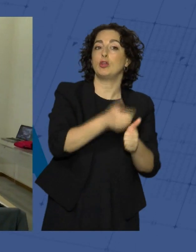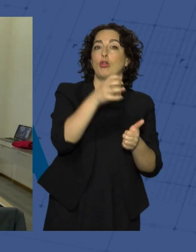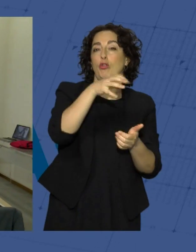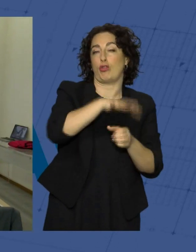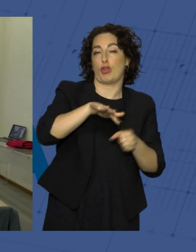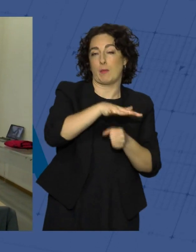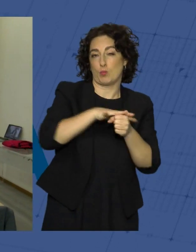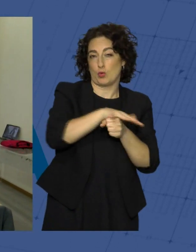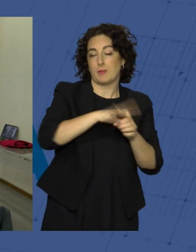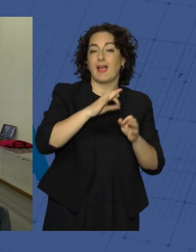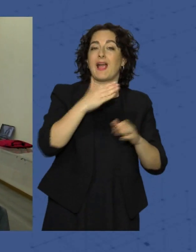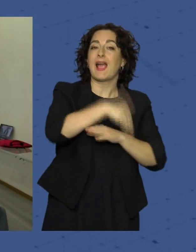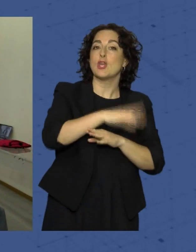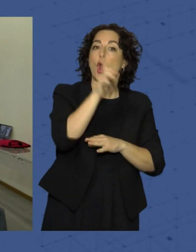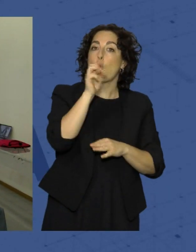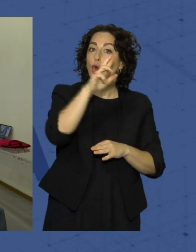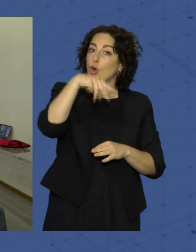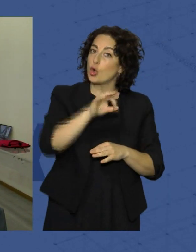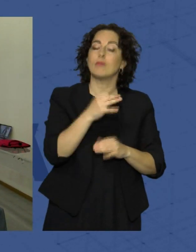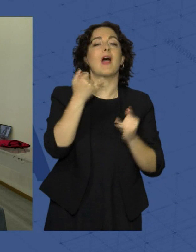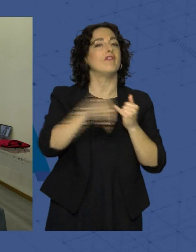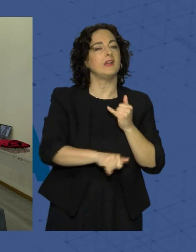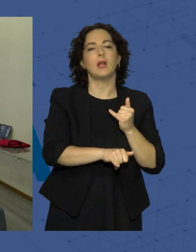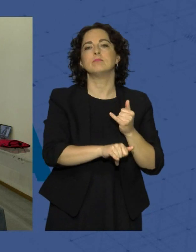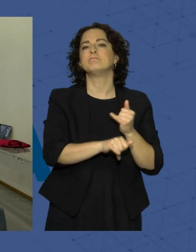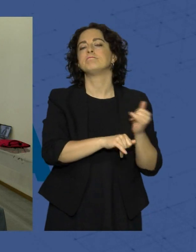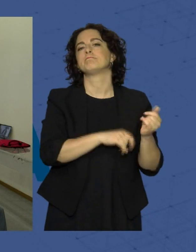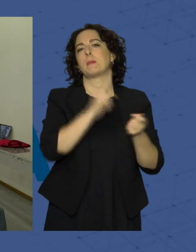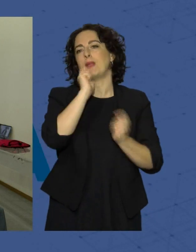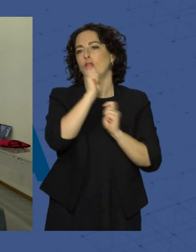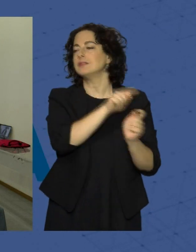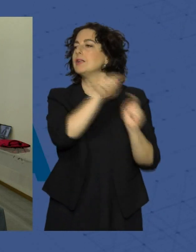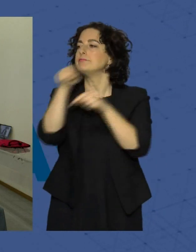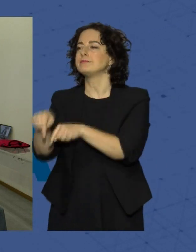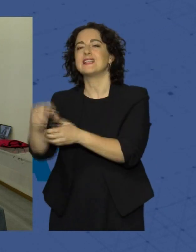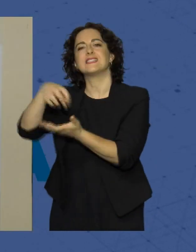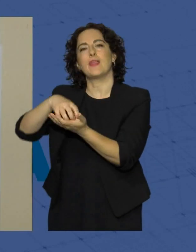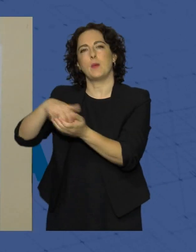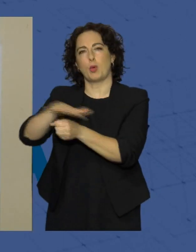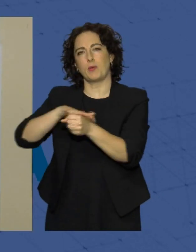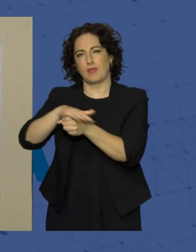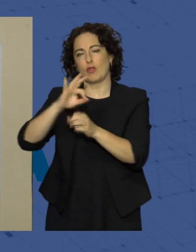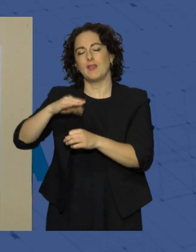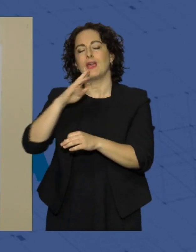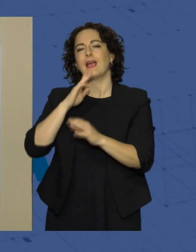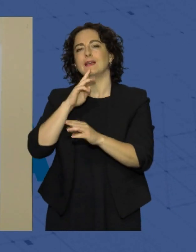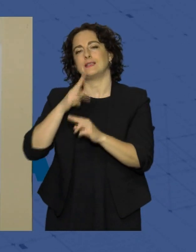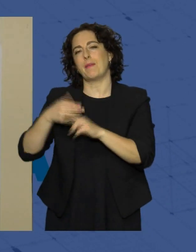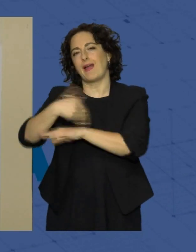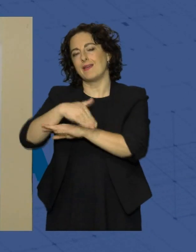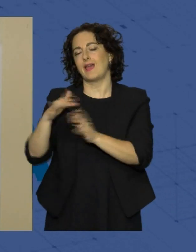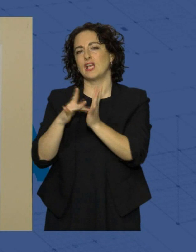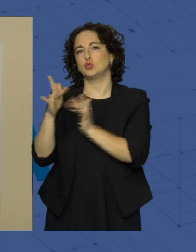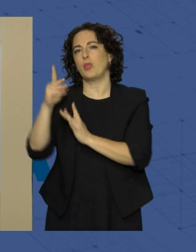en la calle Horno, pero finalmente, para los periodistas, fue en la sede provincial, en la calle Jesús de Percebal. El primer